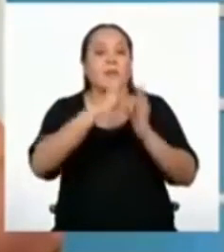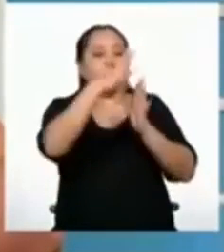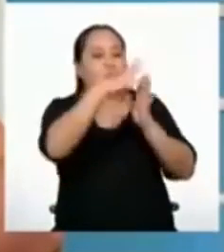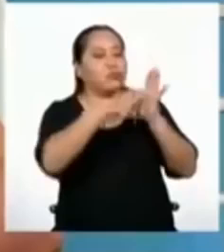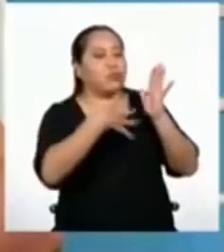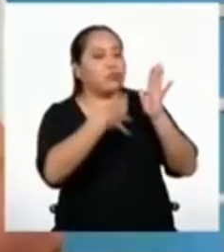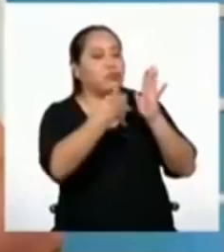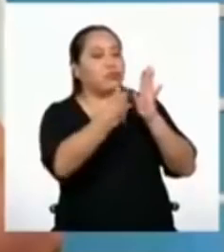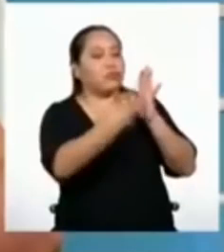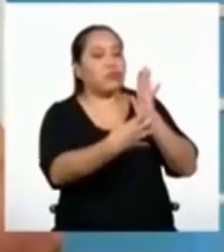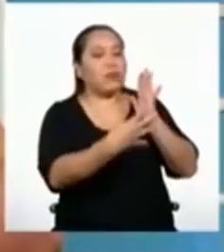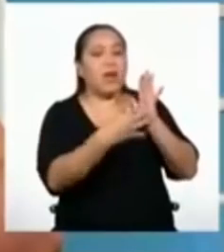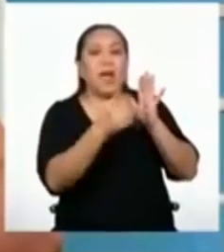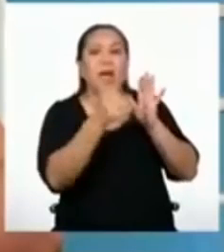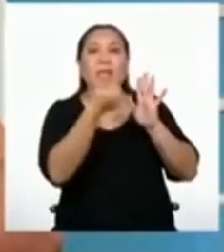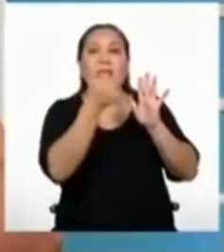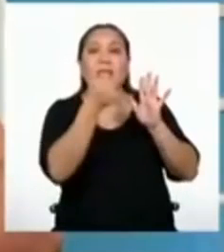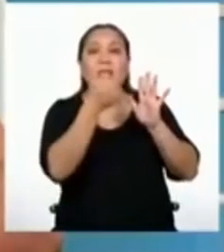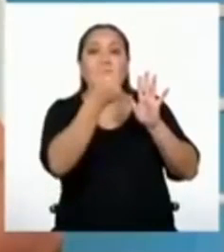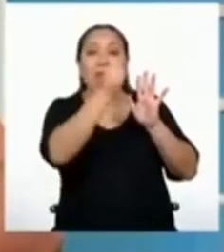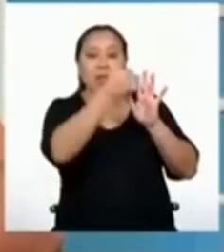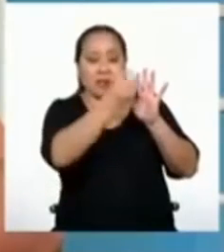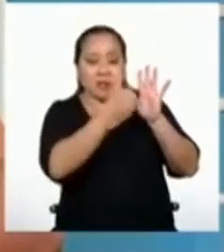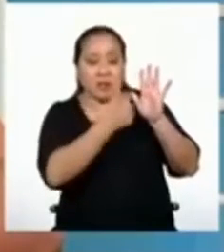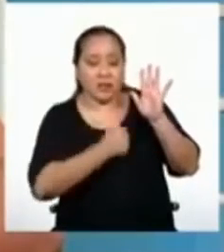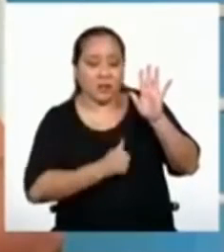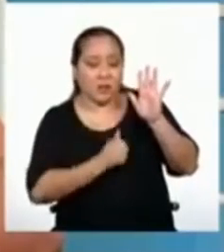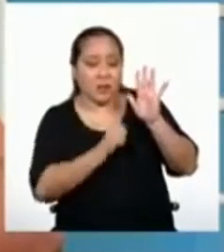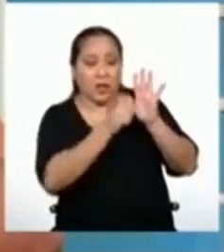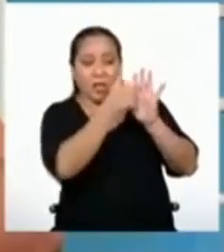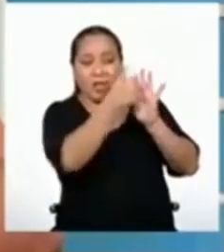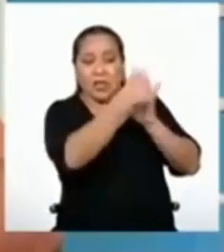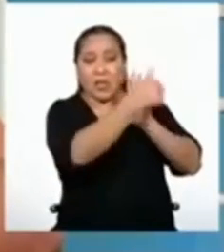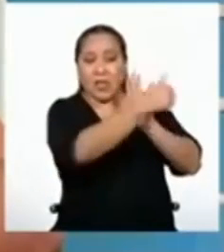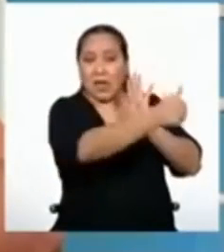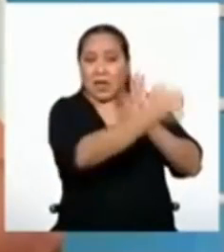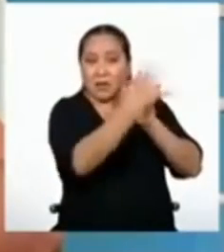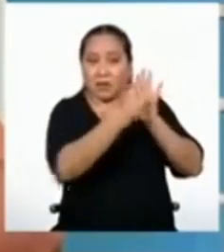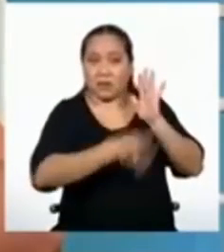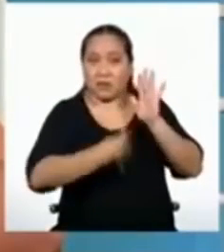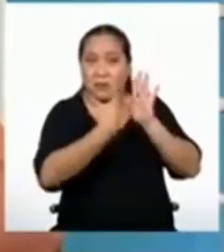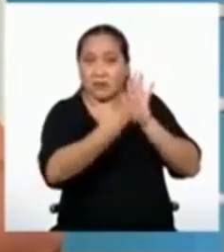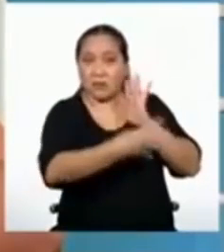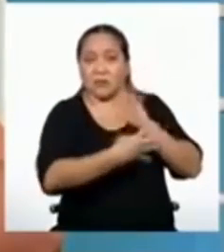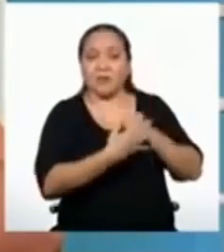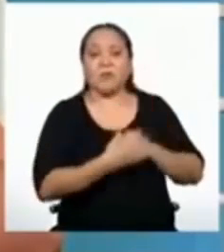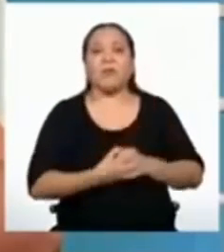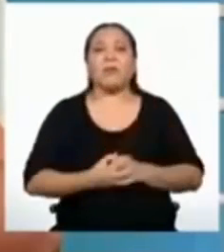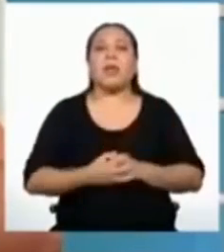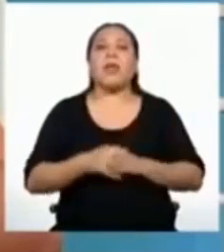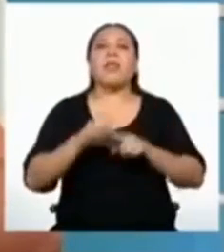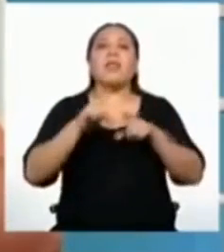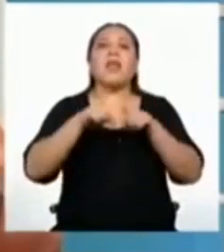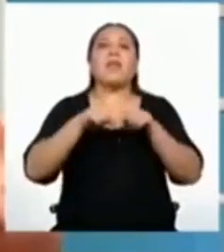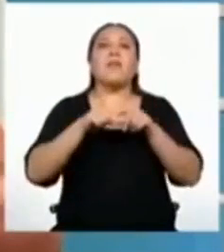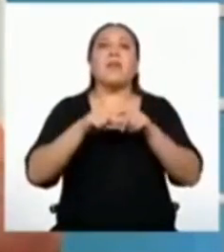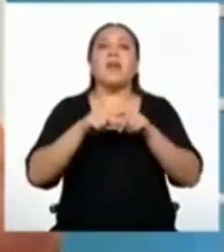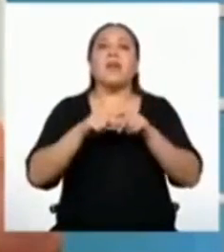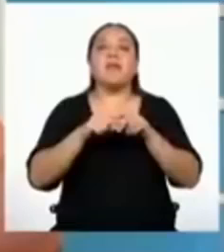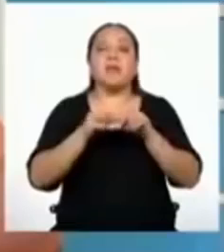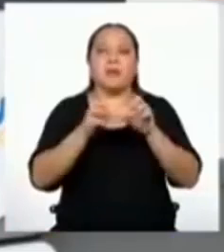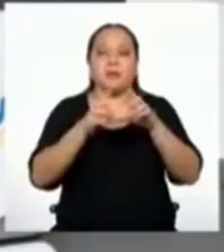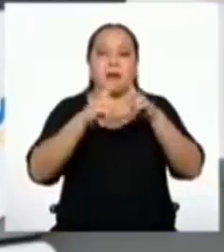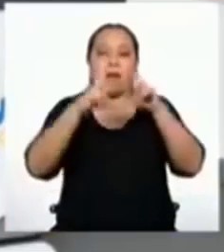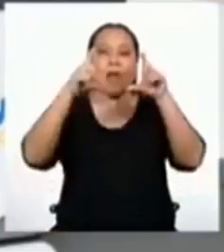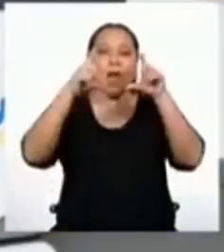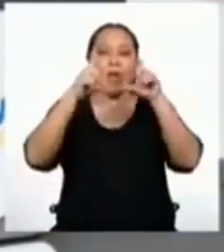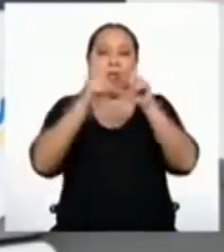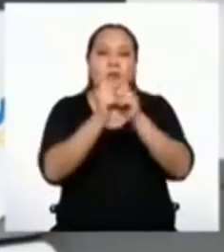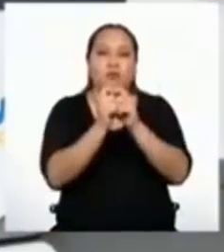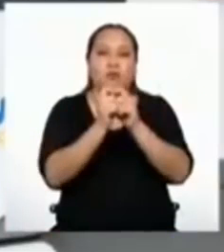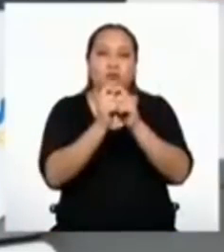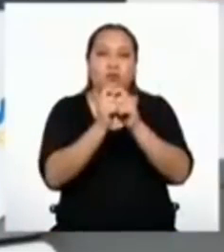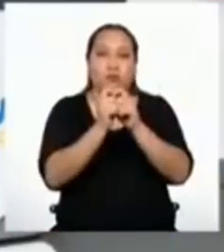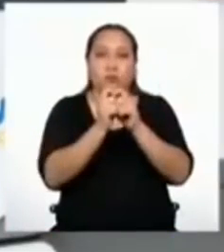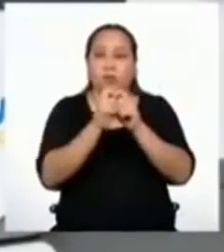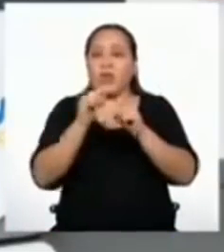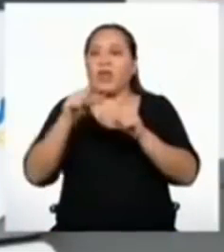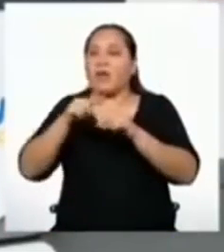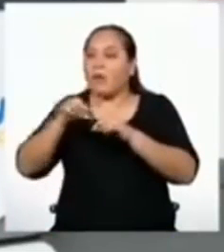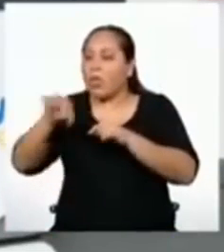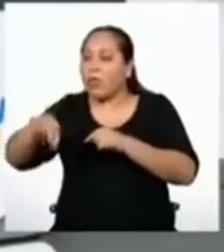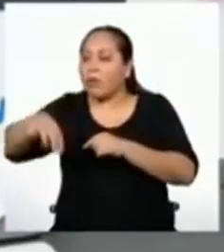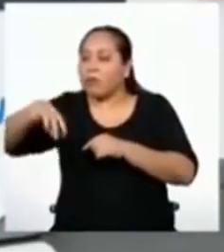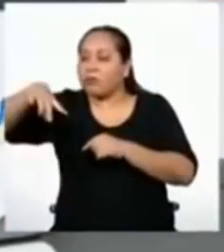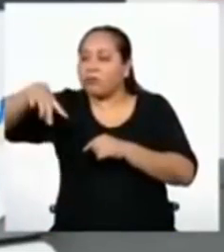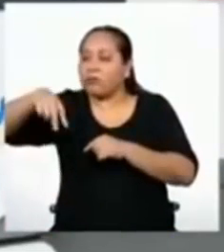filas por 10 columnas para cada jugador. Las casillas del tablero deben ser de acuerdo al tamaño de las fichas que se va a utilizar. ¡Anotado!